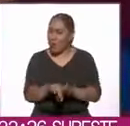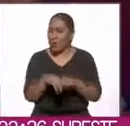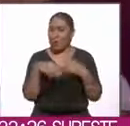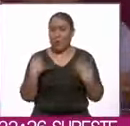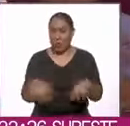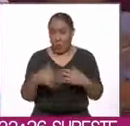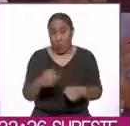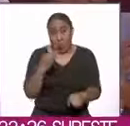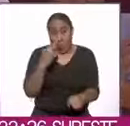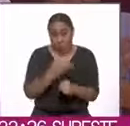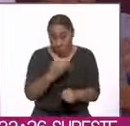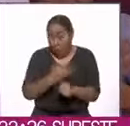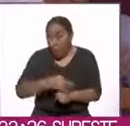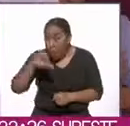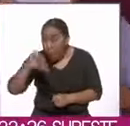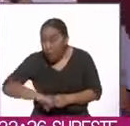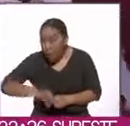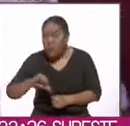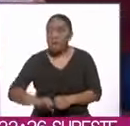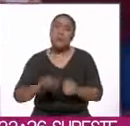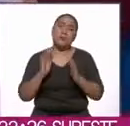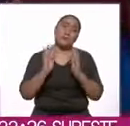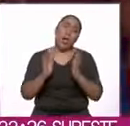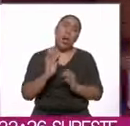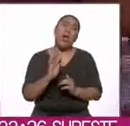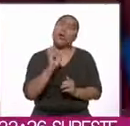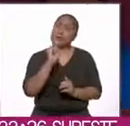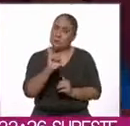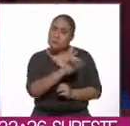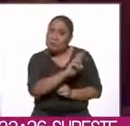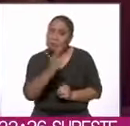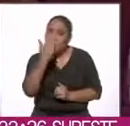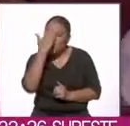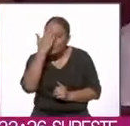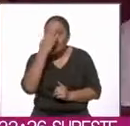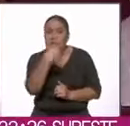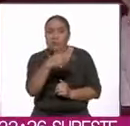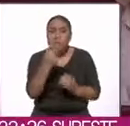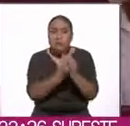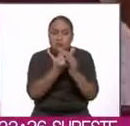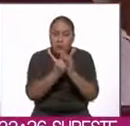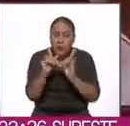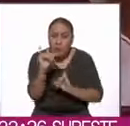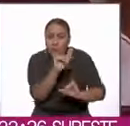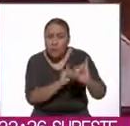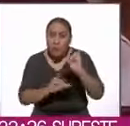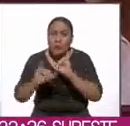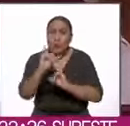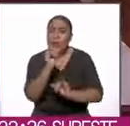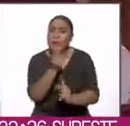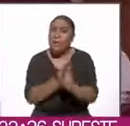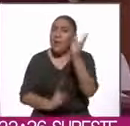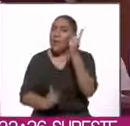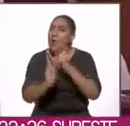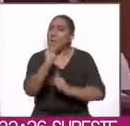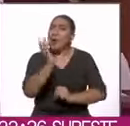se reconoce la herbolaria tradicional